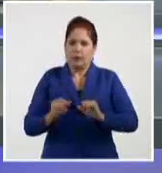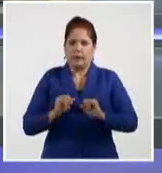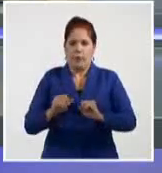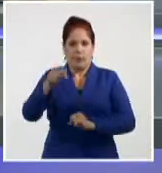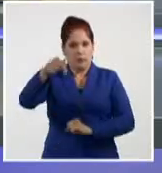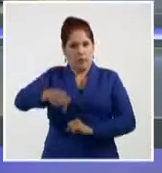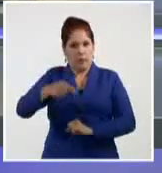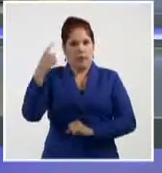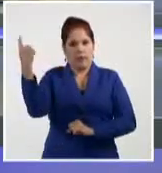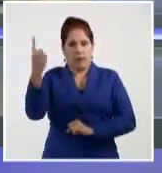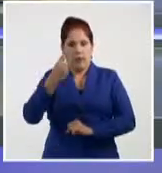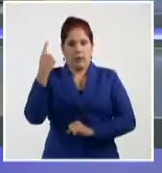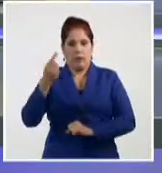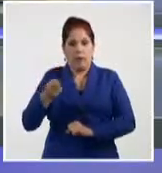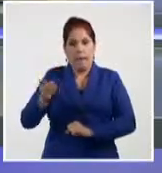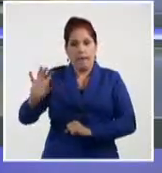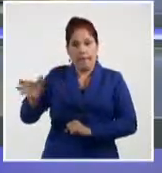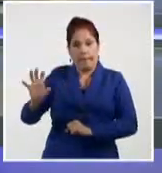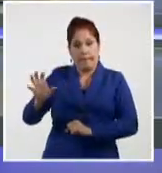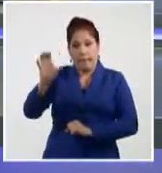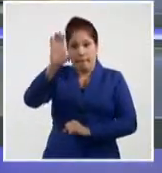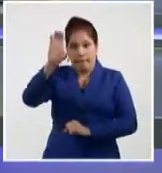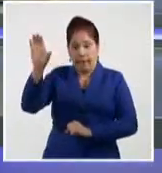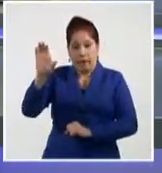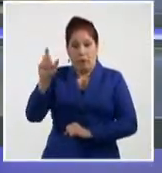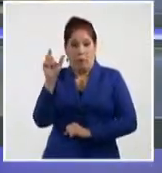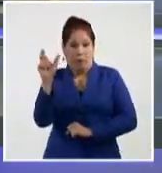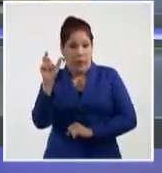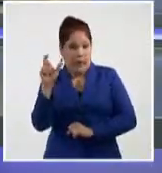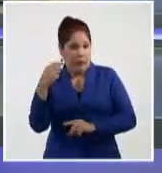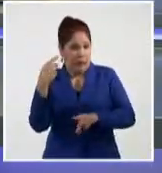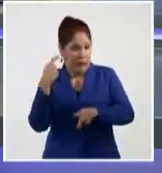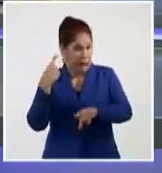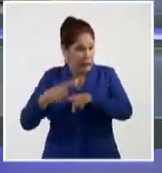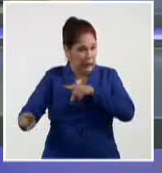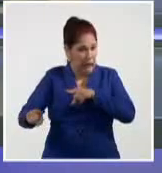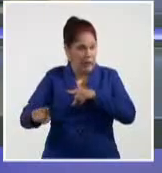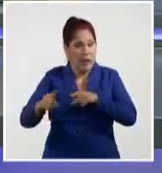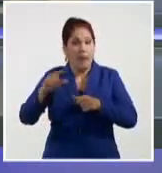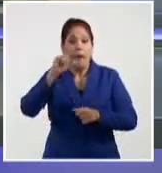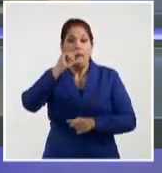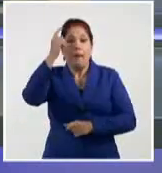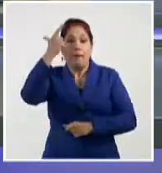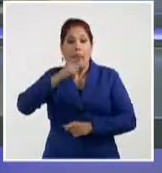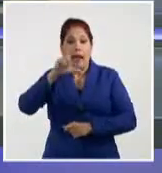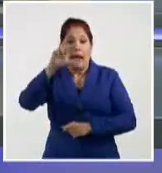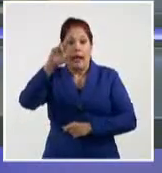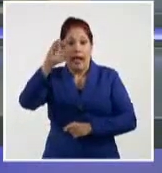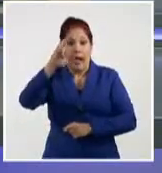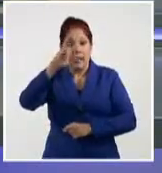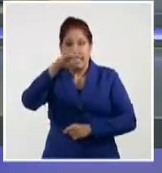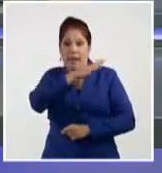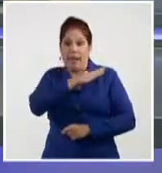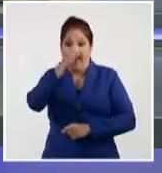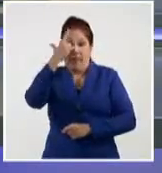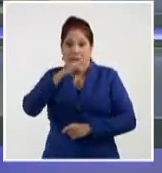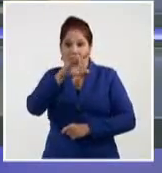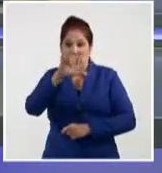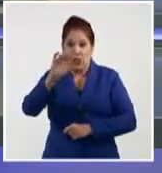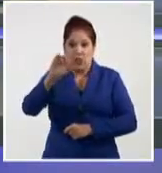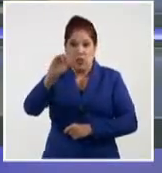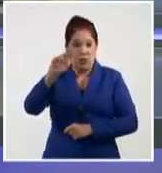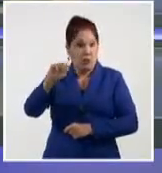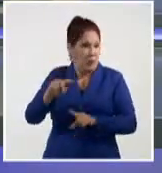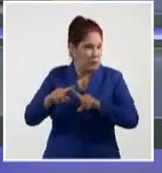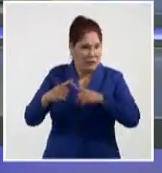La bancarización, una palabra extraña, ajena, hasta hace unos meses, ha pasado a la cotidianidad de los cubanos durante este 2023.